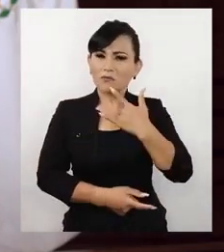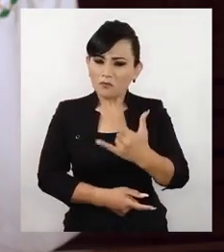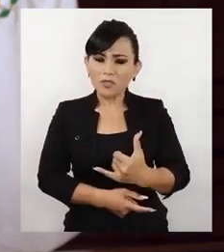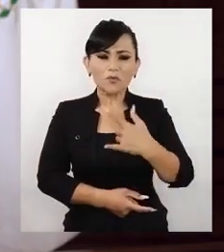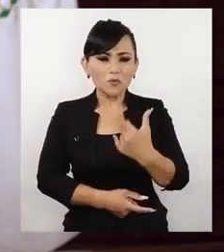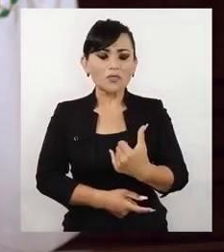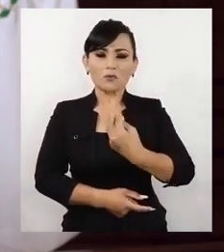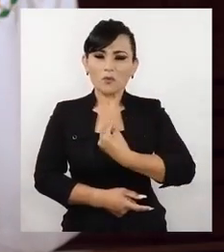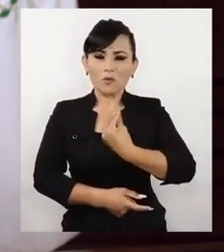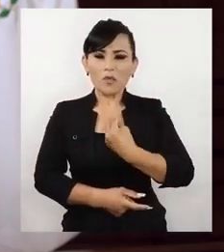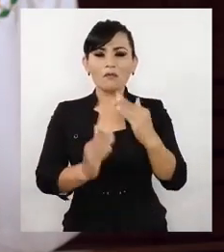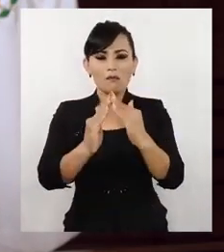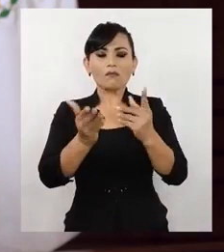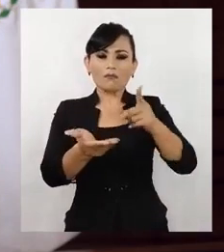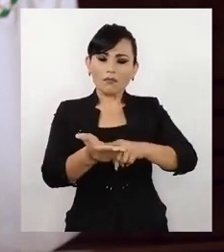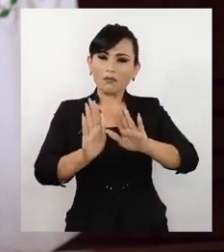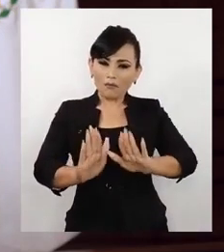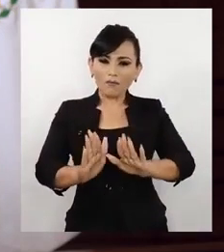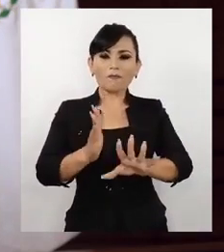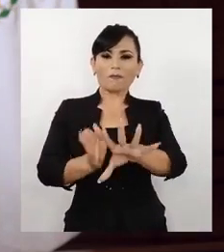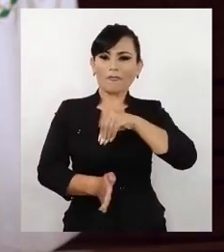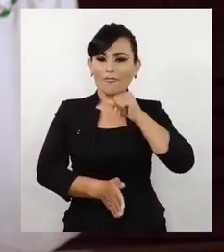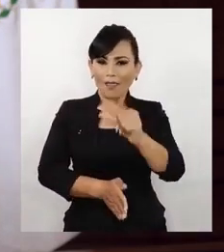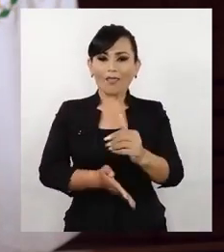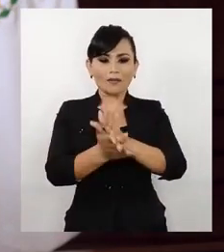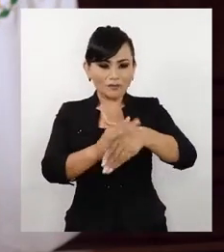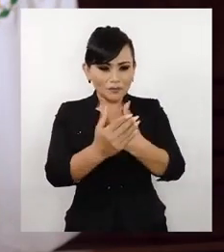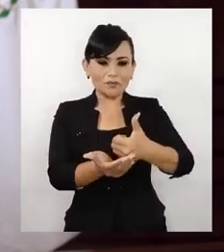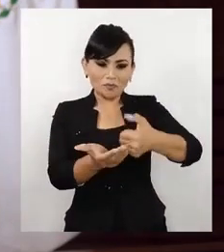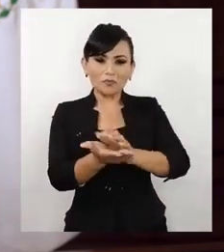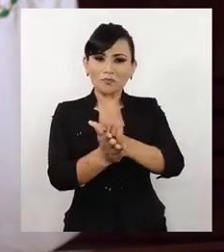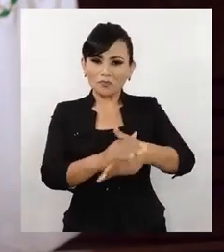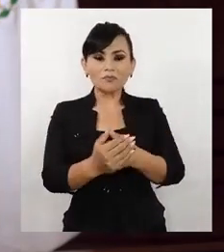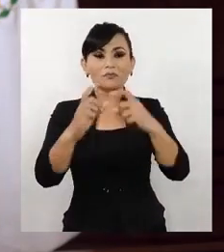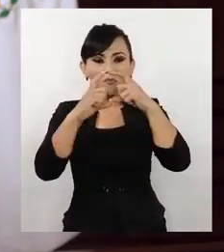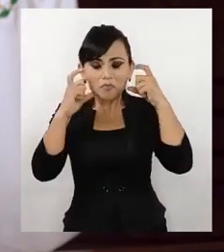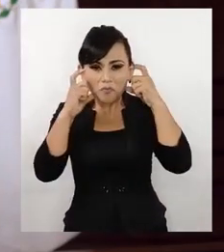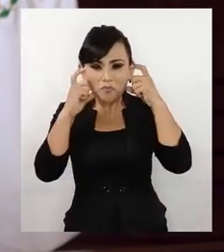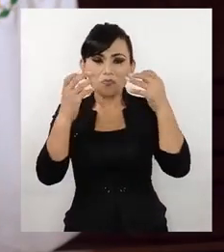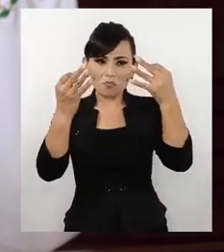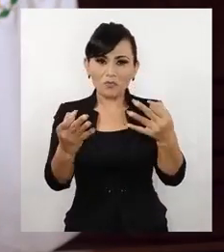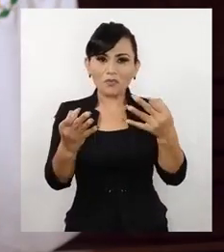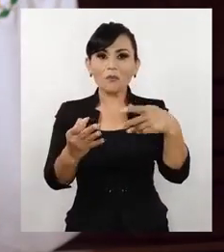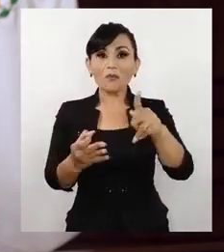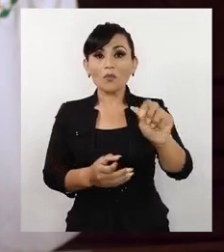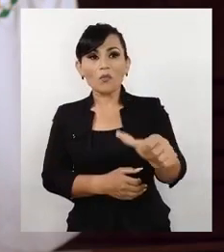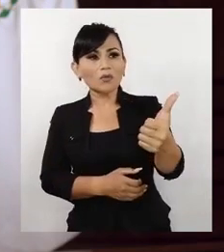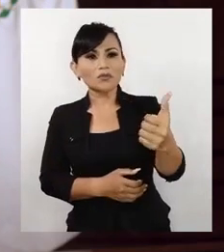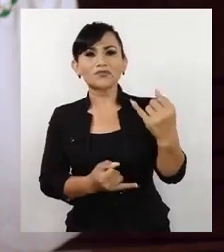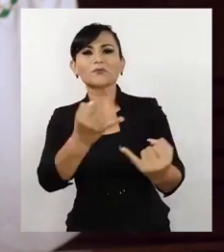el esfuerzo de cumplir con todas las medidas de prevención sienten frustración con quienes